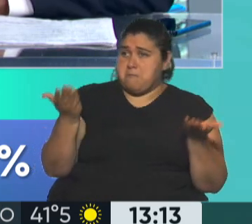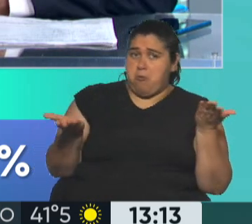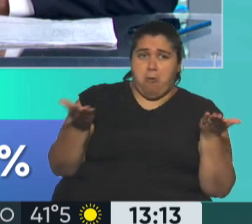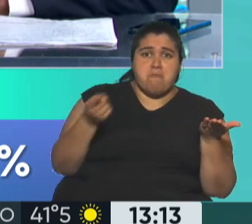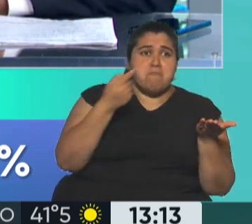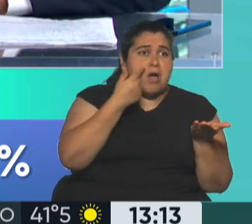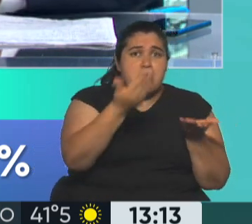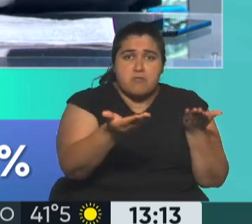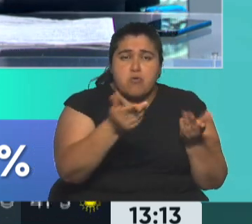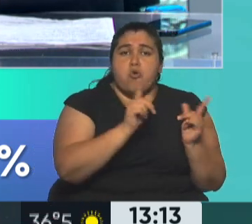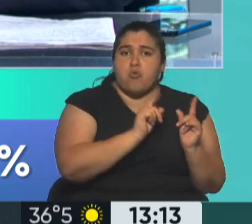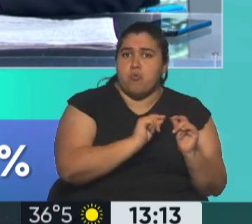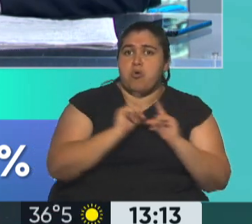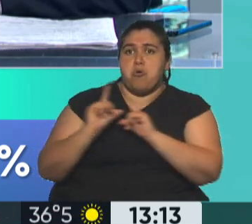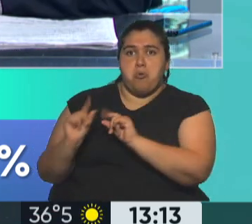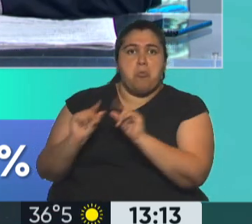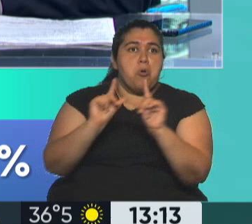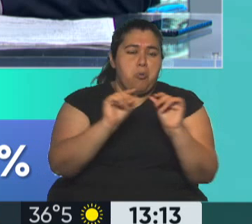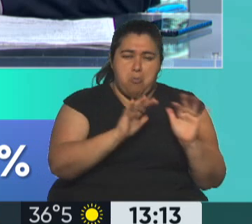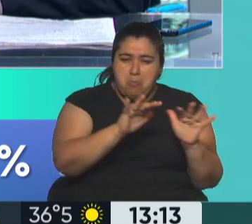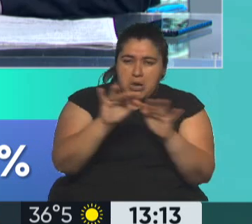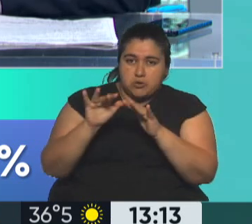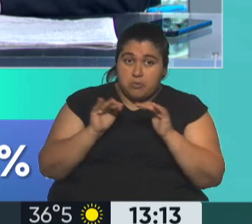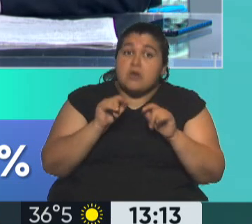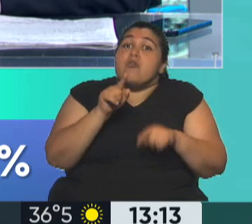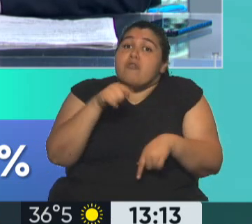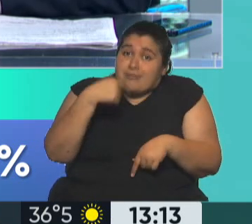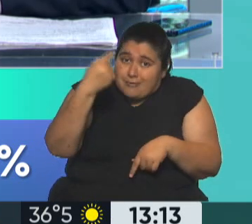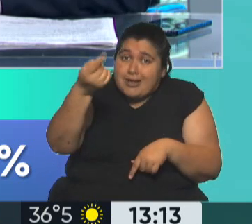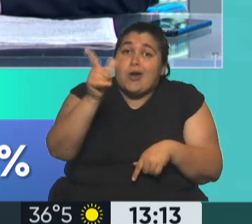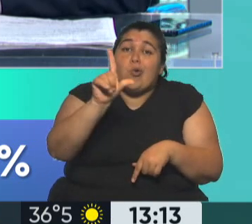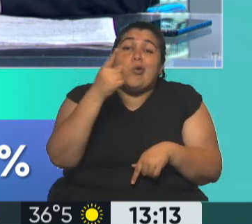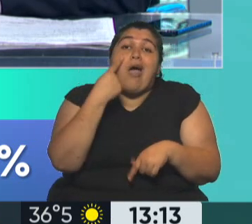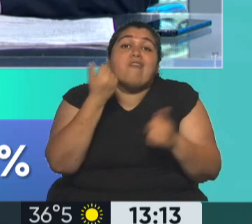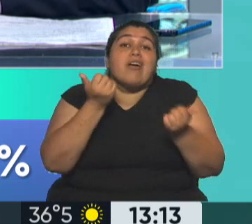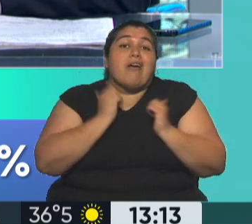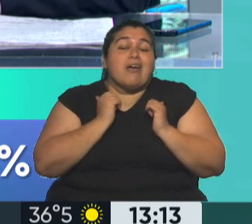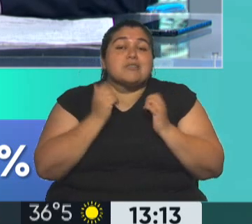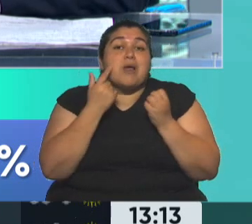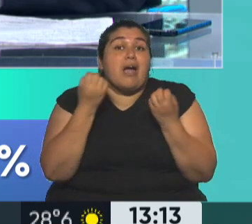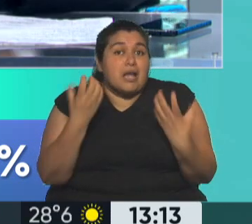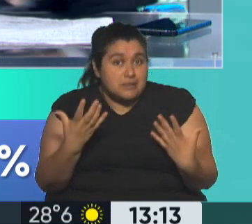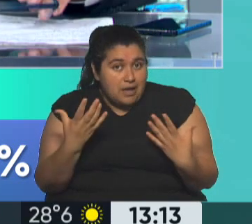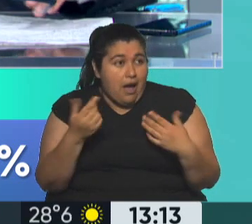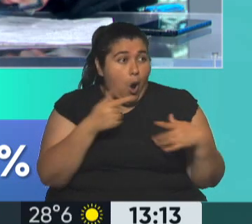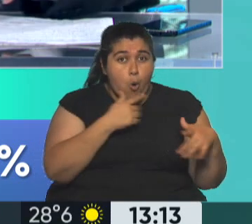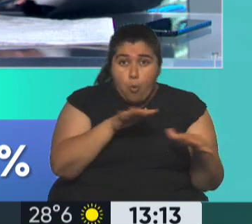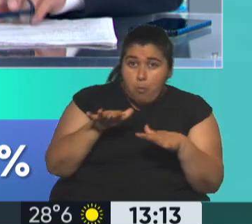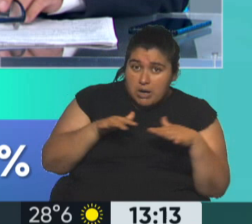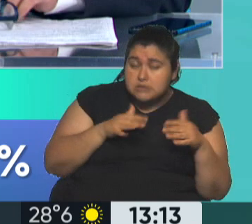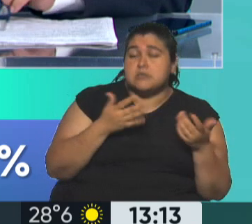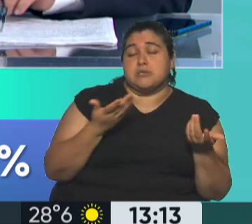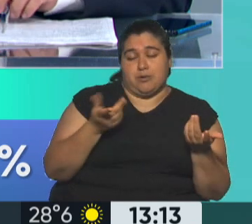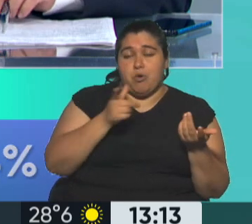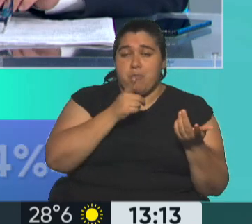el dato que vamos a estar conociendo el lunes va a empezar con 9, algo, pero que va a estar en estos